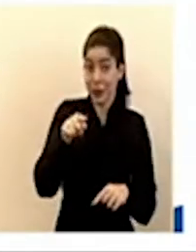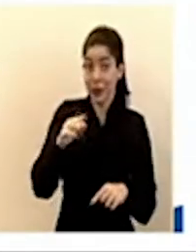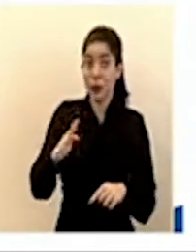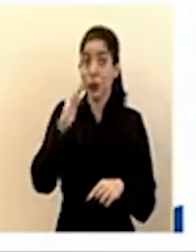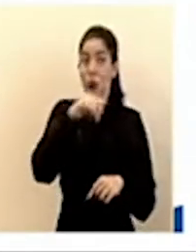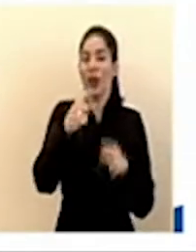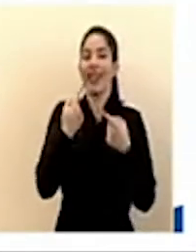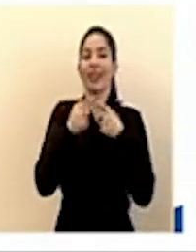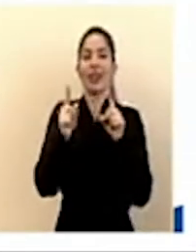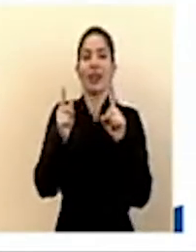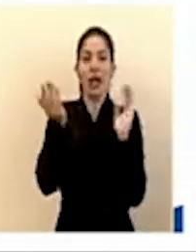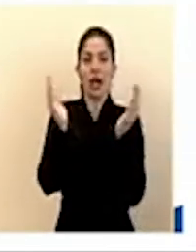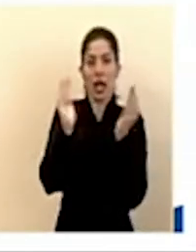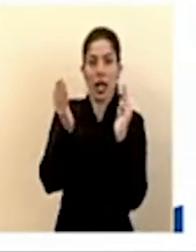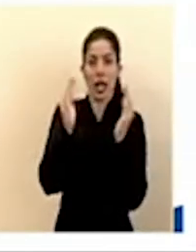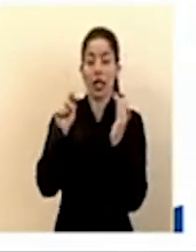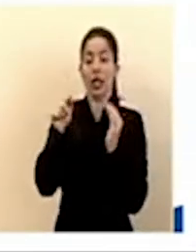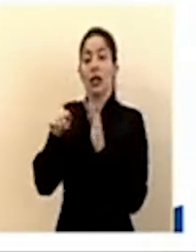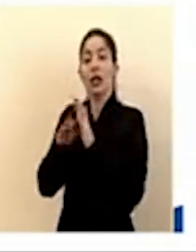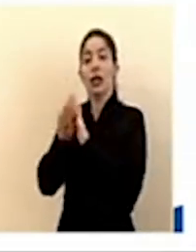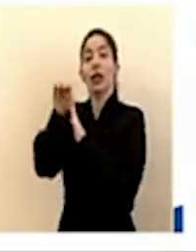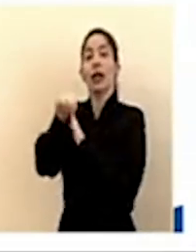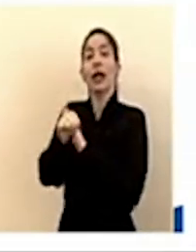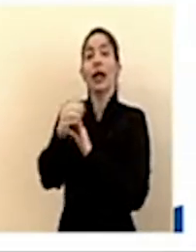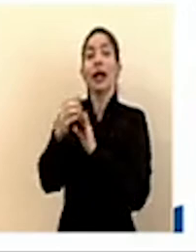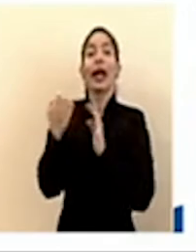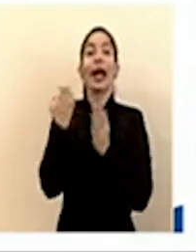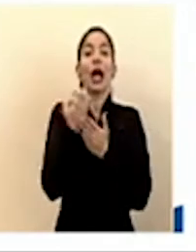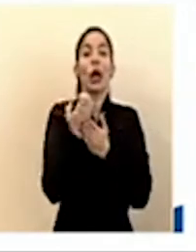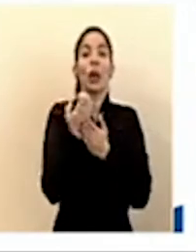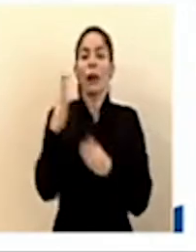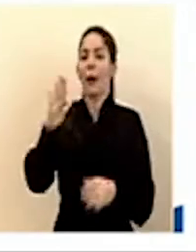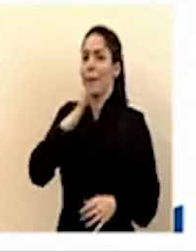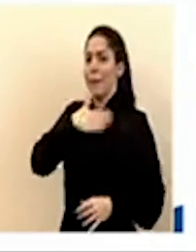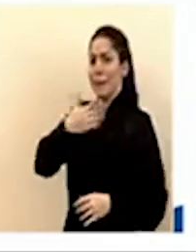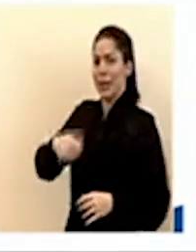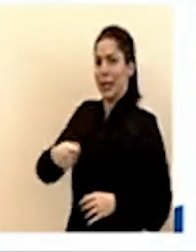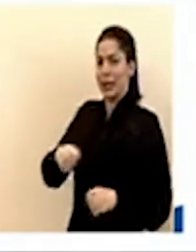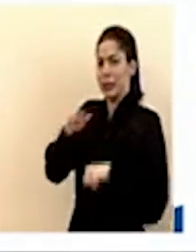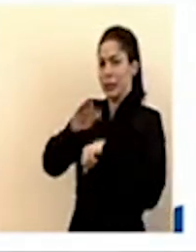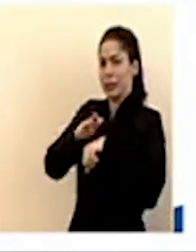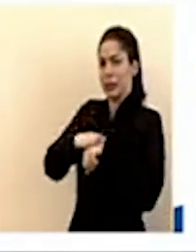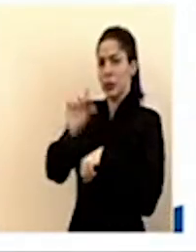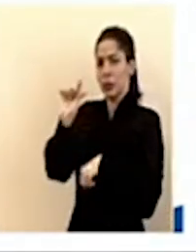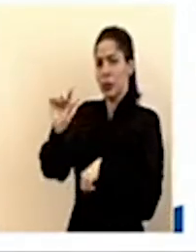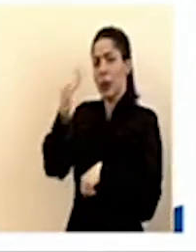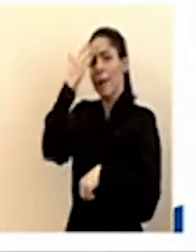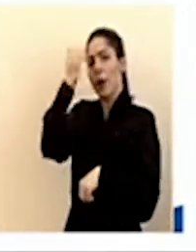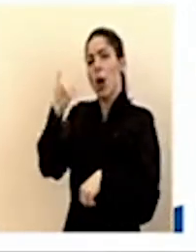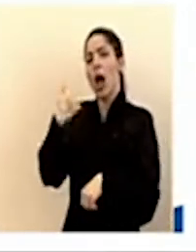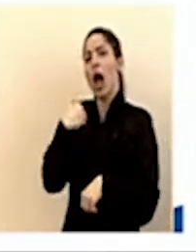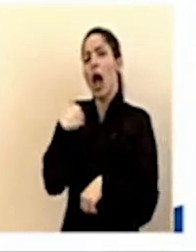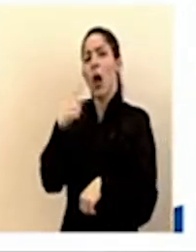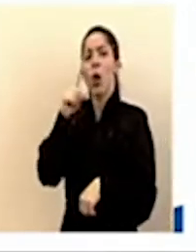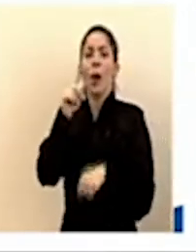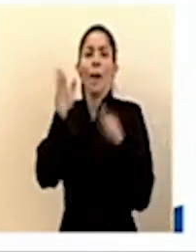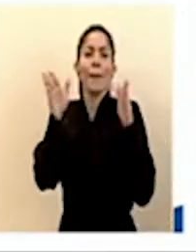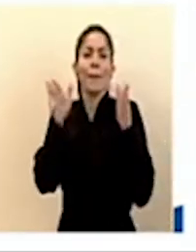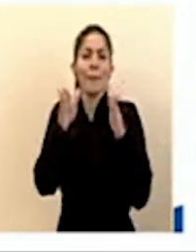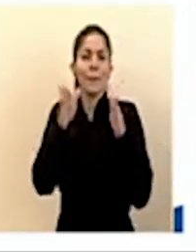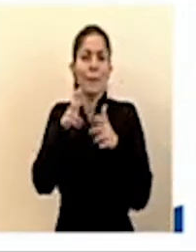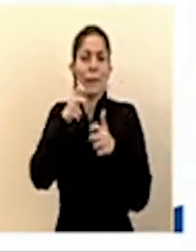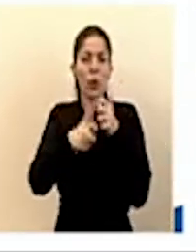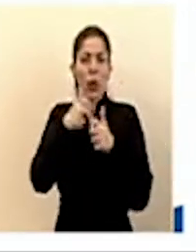diferente a la de la economía. Señor presidente, si gusta, me permite, porque teníamos un pequeño problema